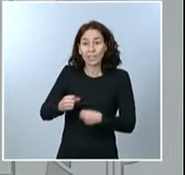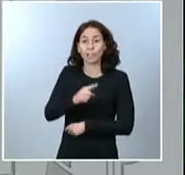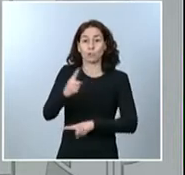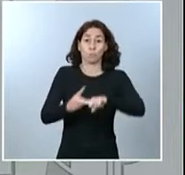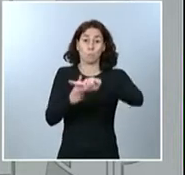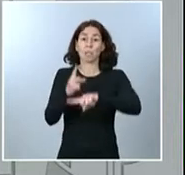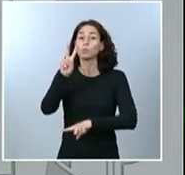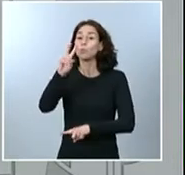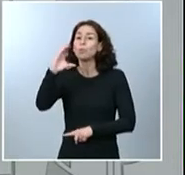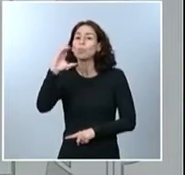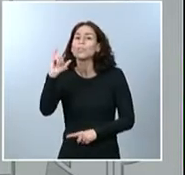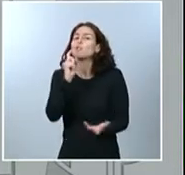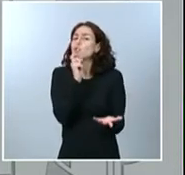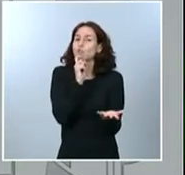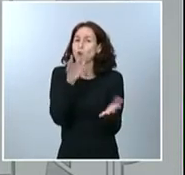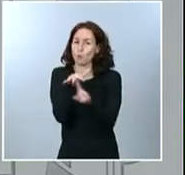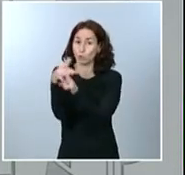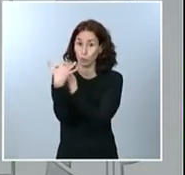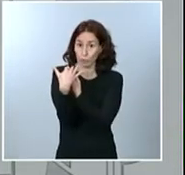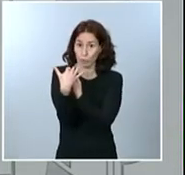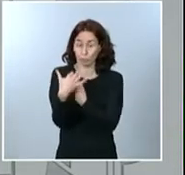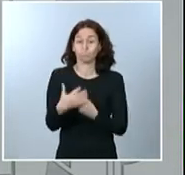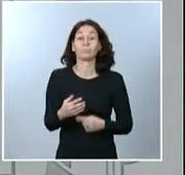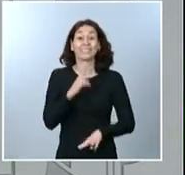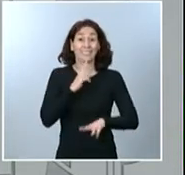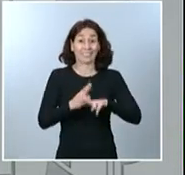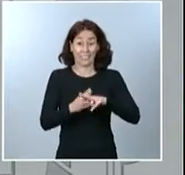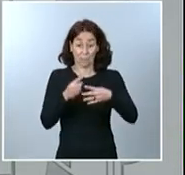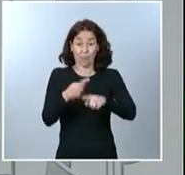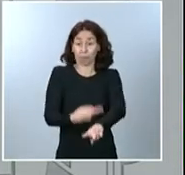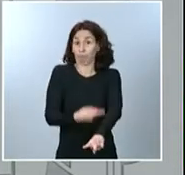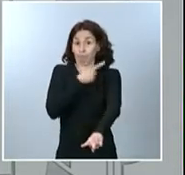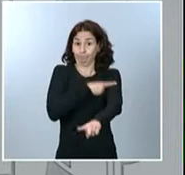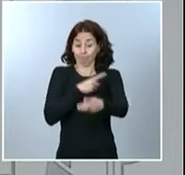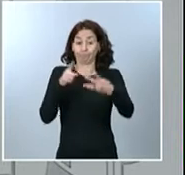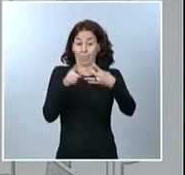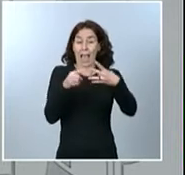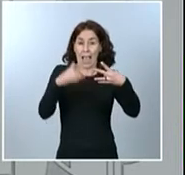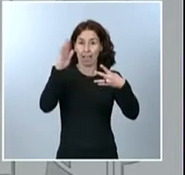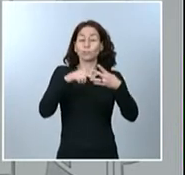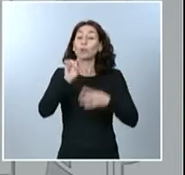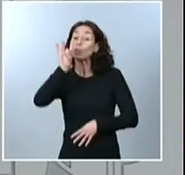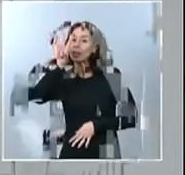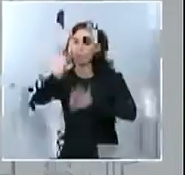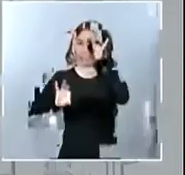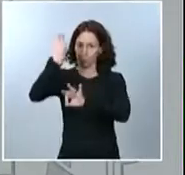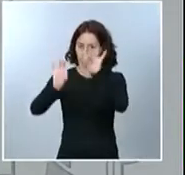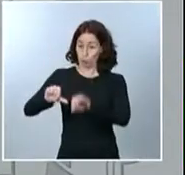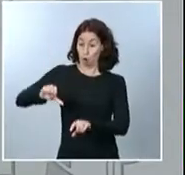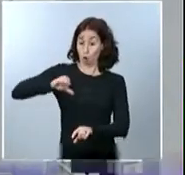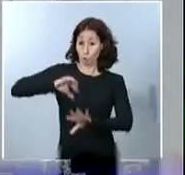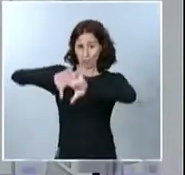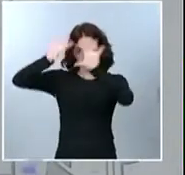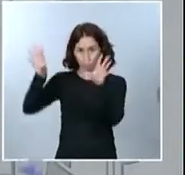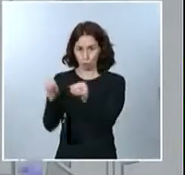Se considerará riesgo muy alto si el número de camas ocupadas por pacientes de COVID supera el 15% en hospitalización global y un